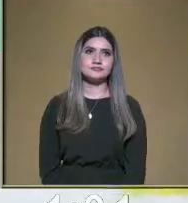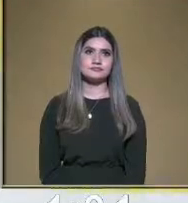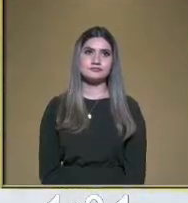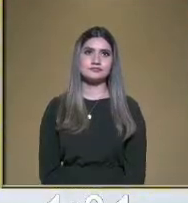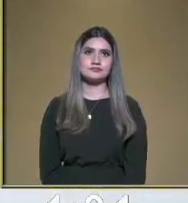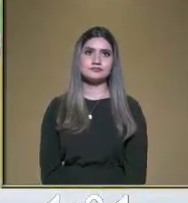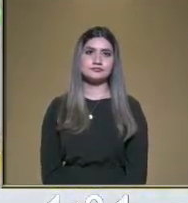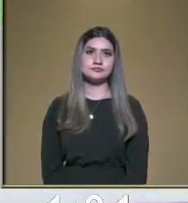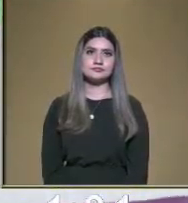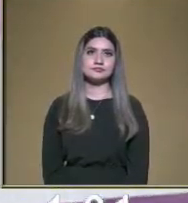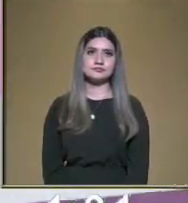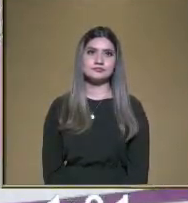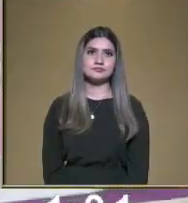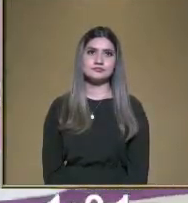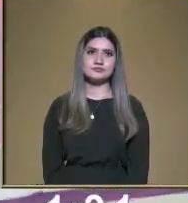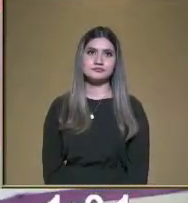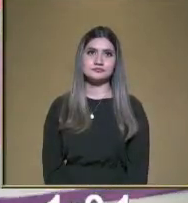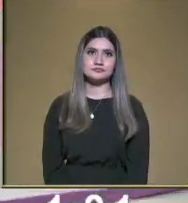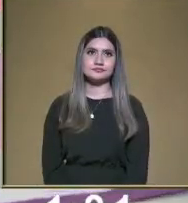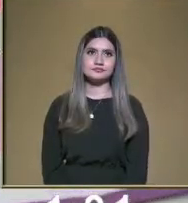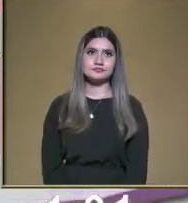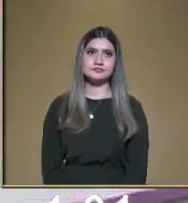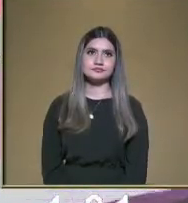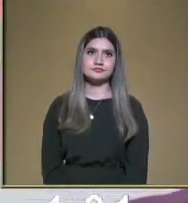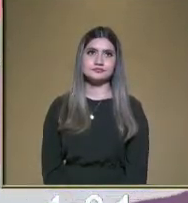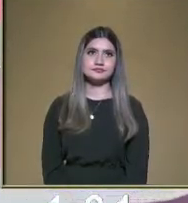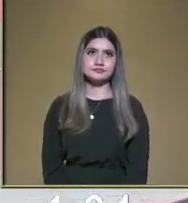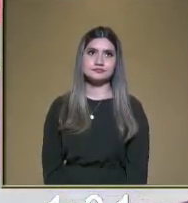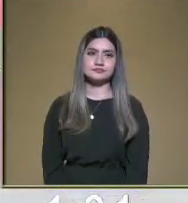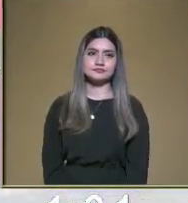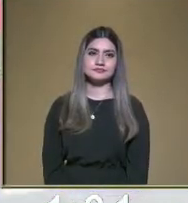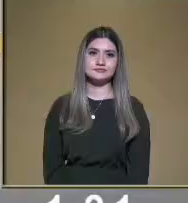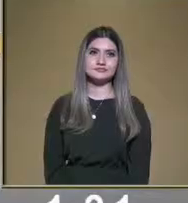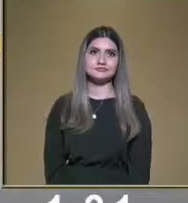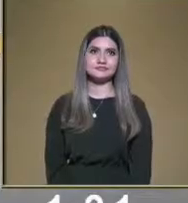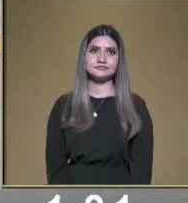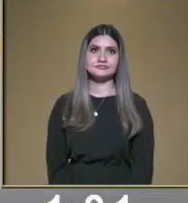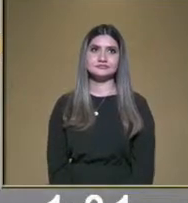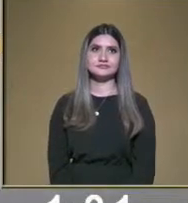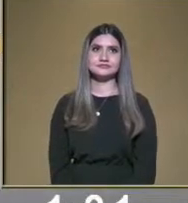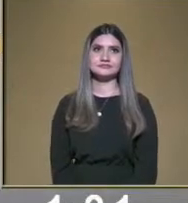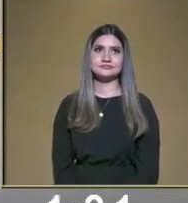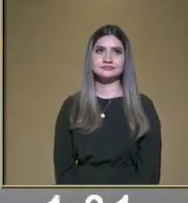Hasta que pierda, ¿verdad? Sí, te voy a... A ver, maestro,